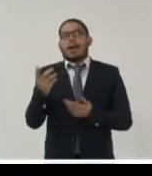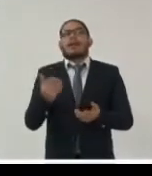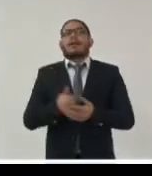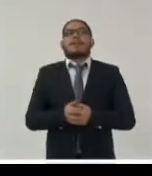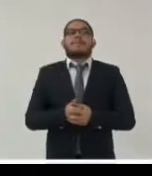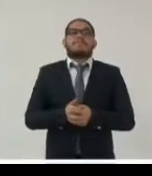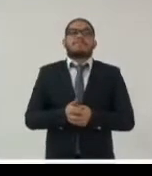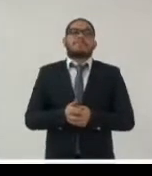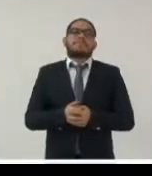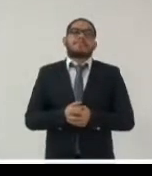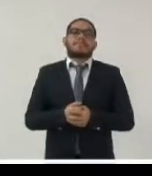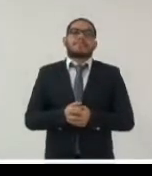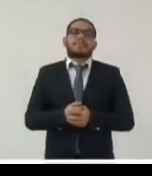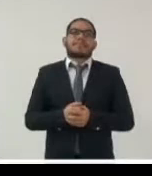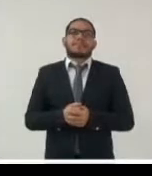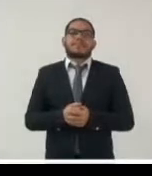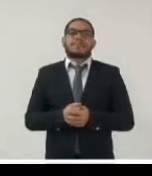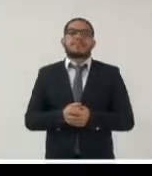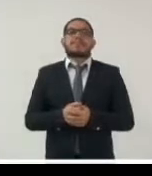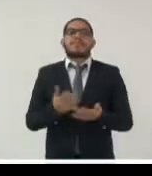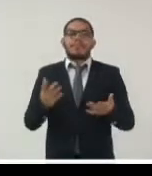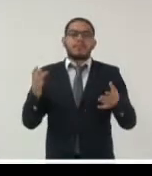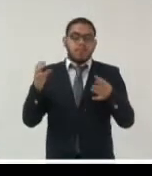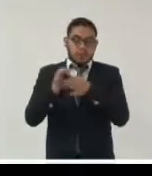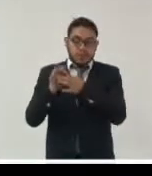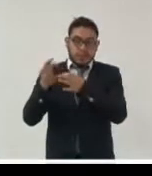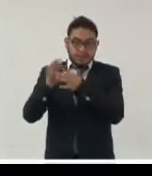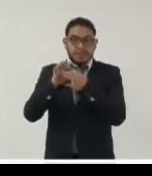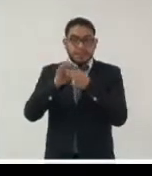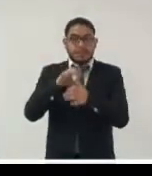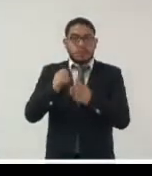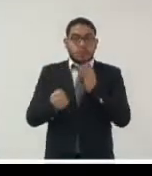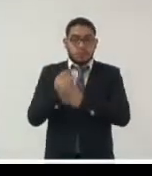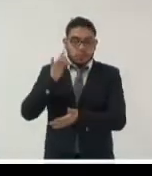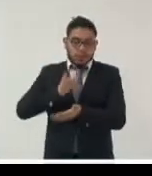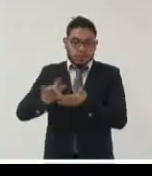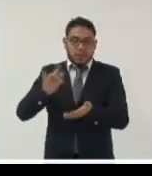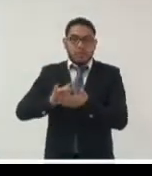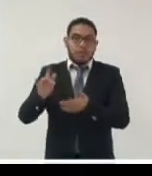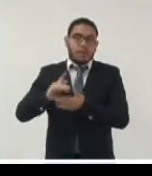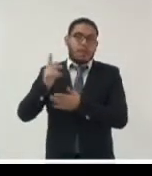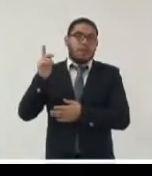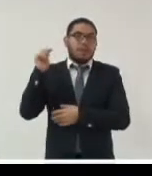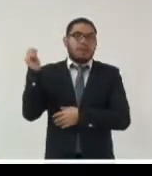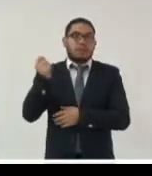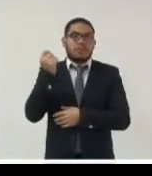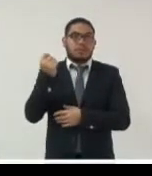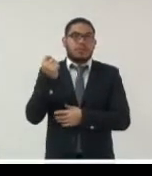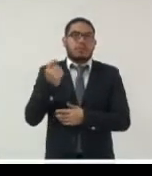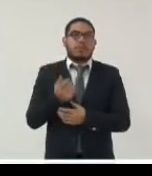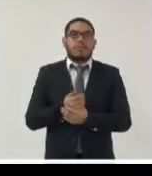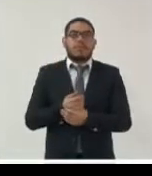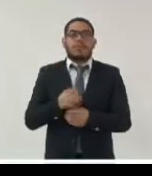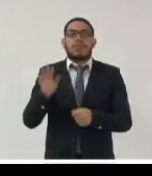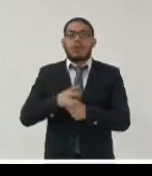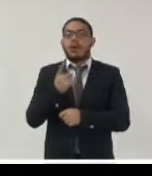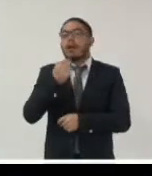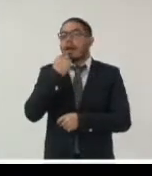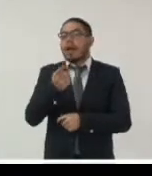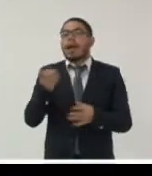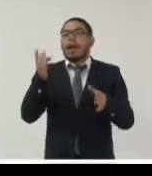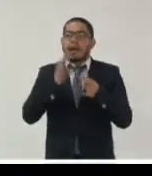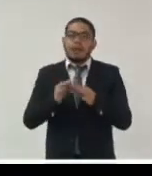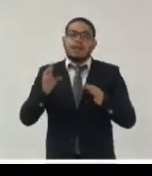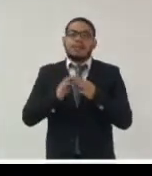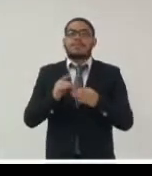especificidad toda una cadena de custodia digital archivística porque estamos hablando que ahora los